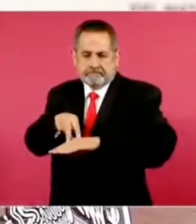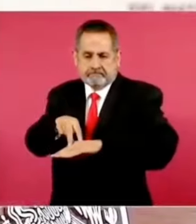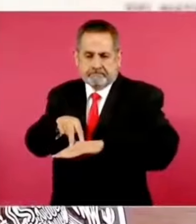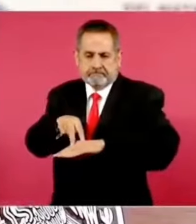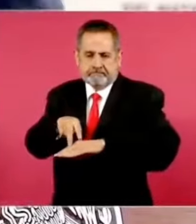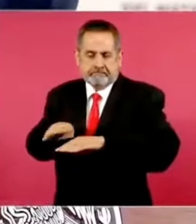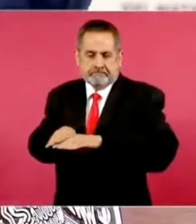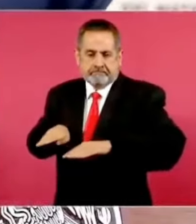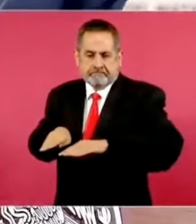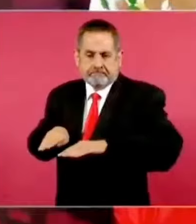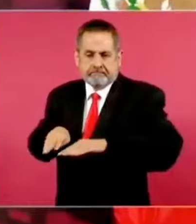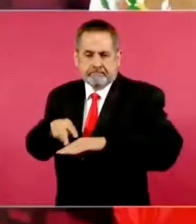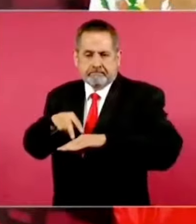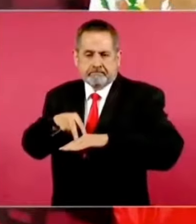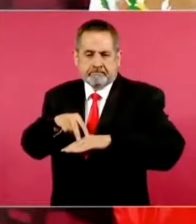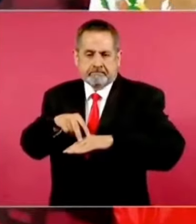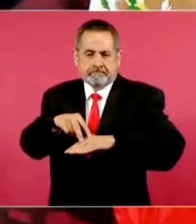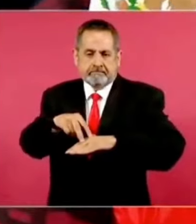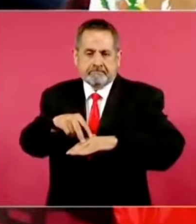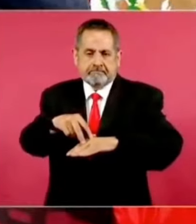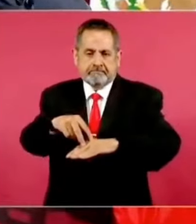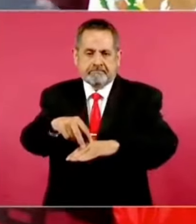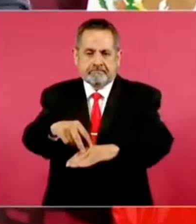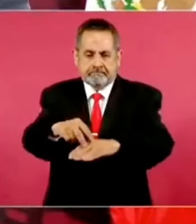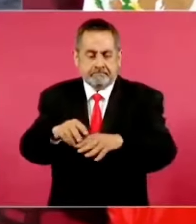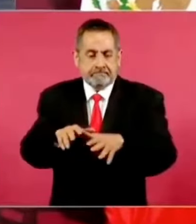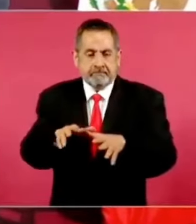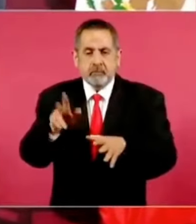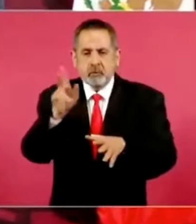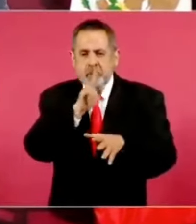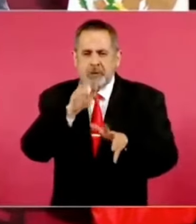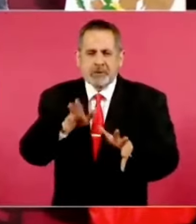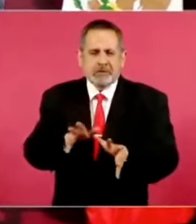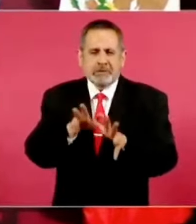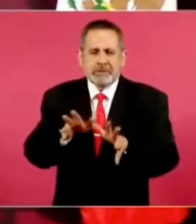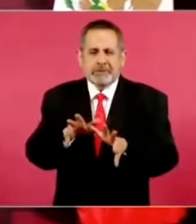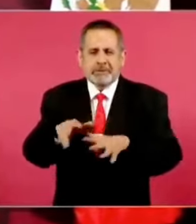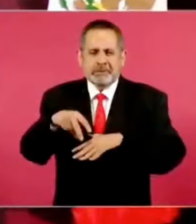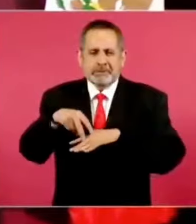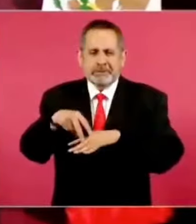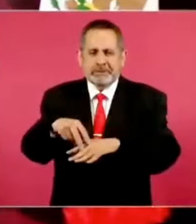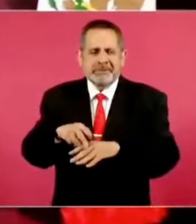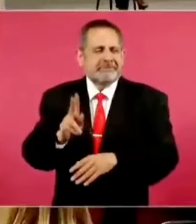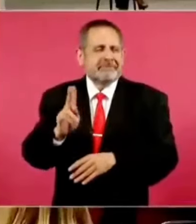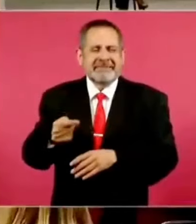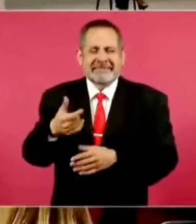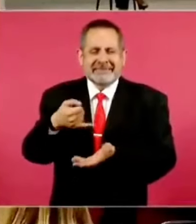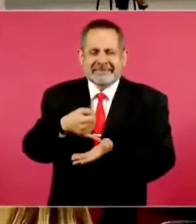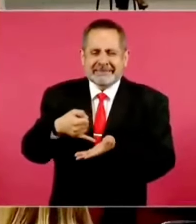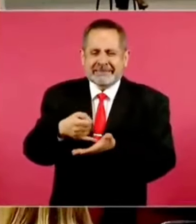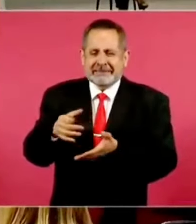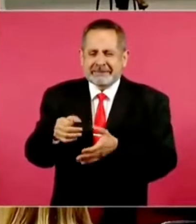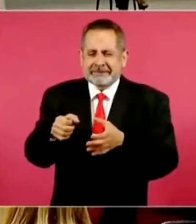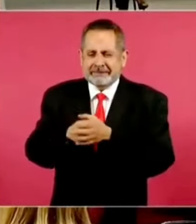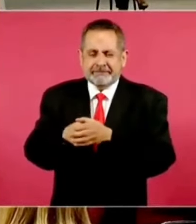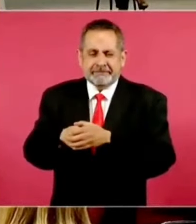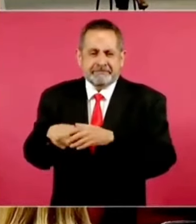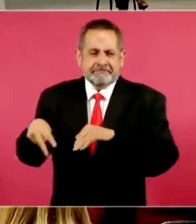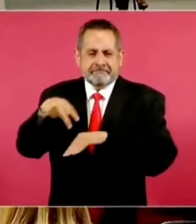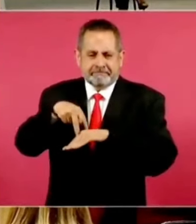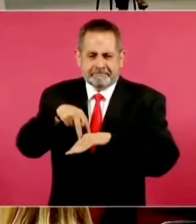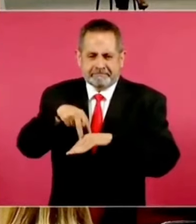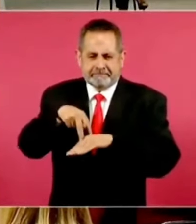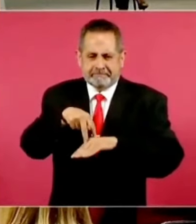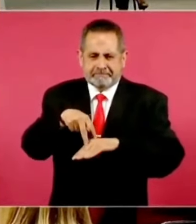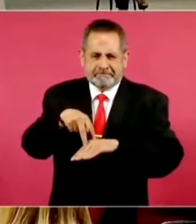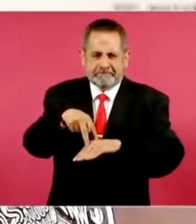ese pedazo de tierra como una pequeña isla en medio de la laguna.